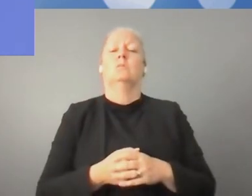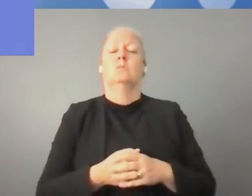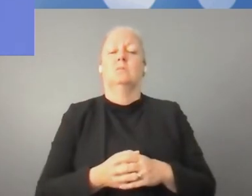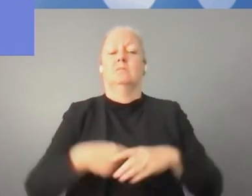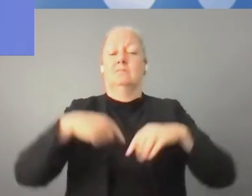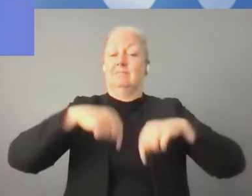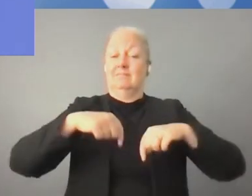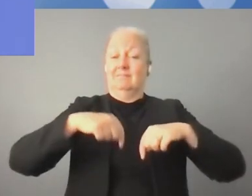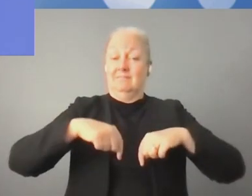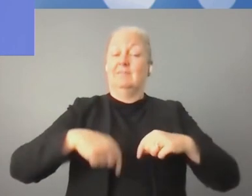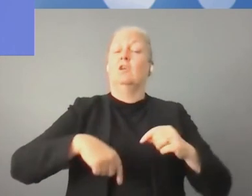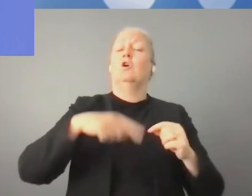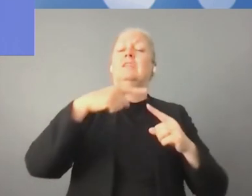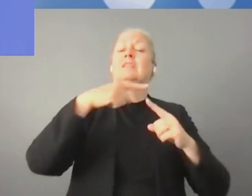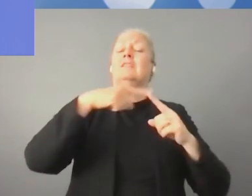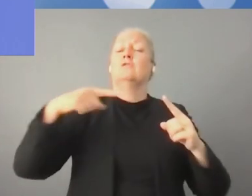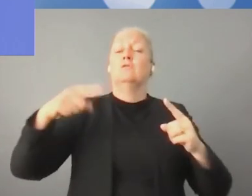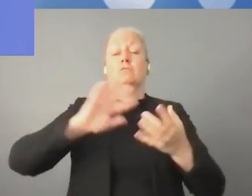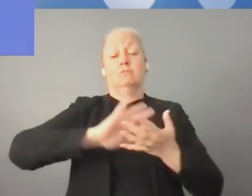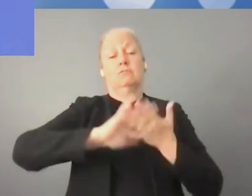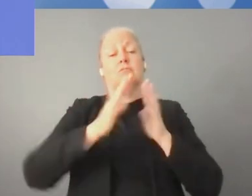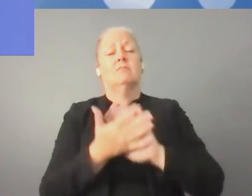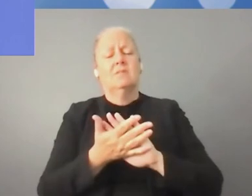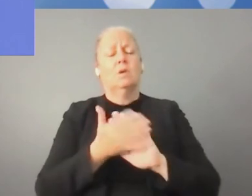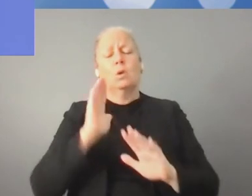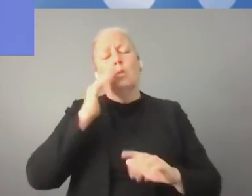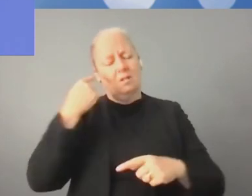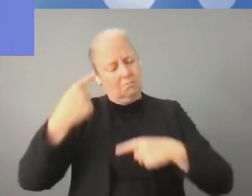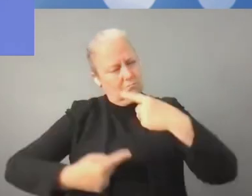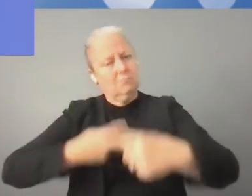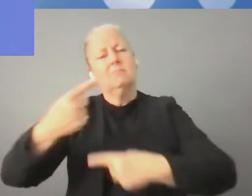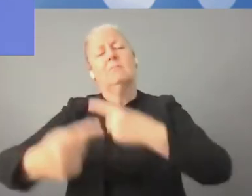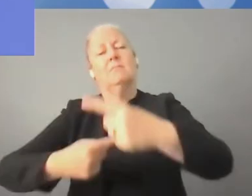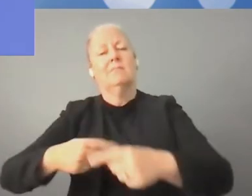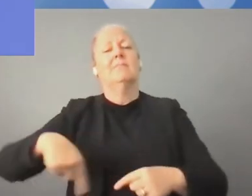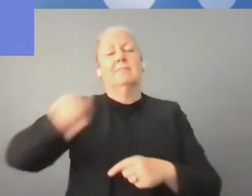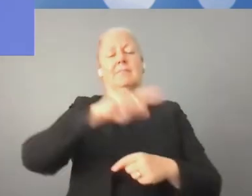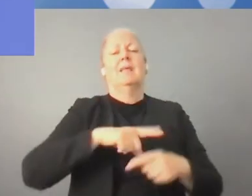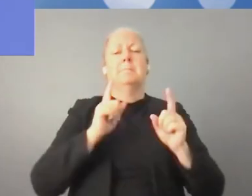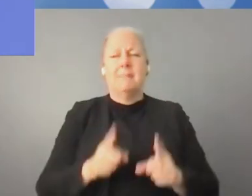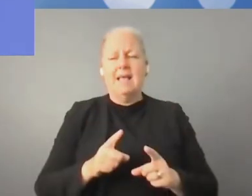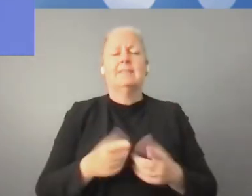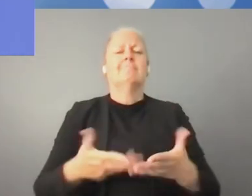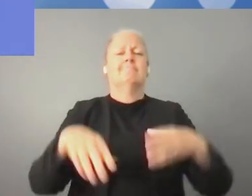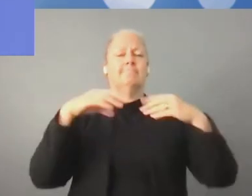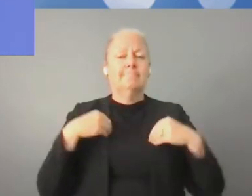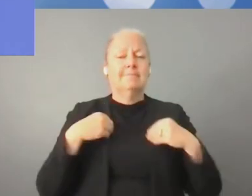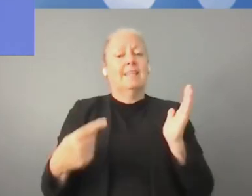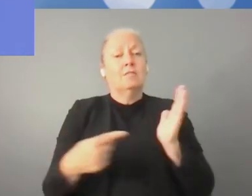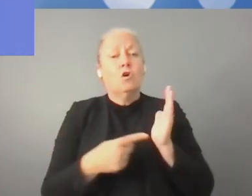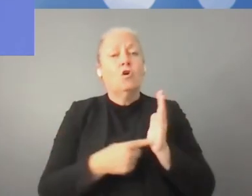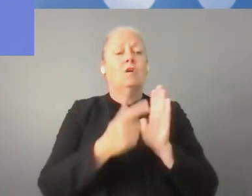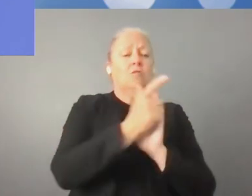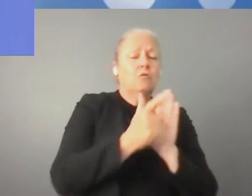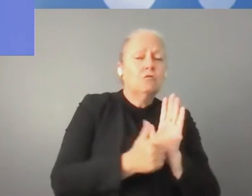ello el desarrollo sostenible será imposible. Muchas gracias a todos. Una cosa es segura.